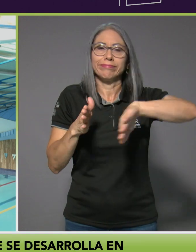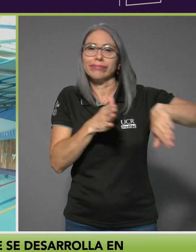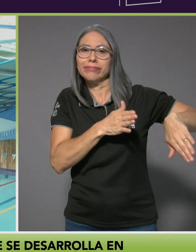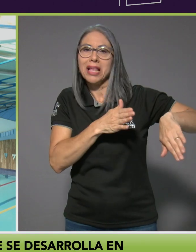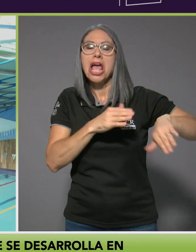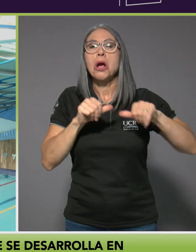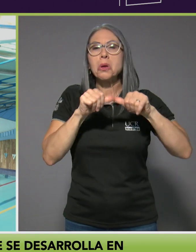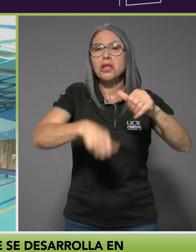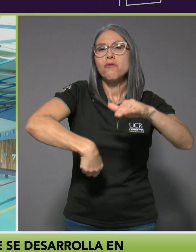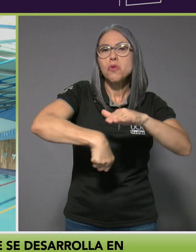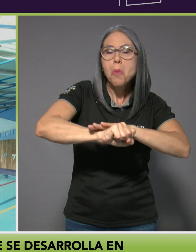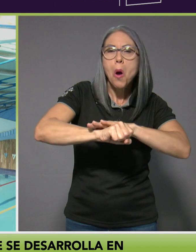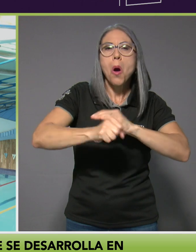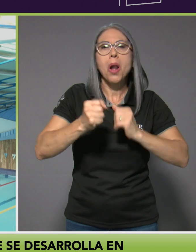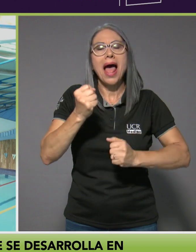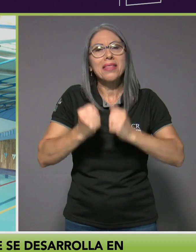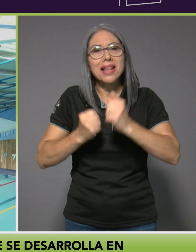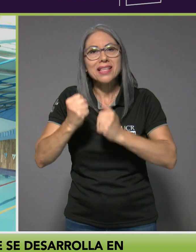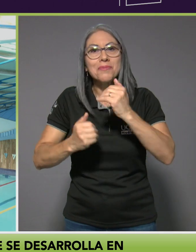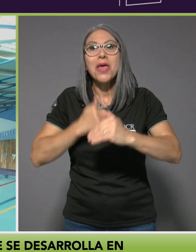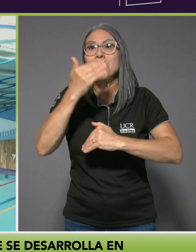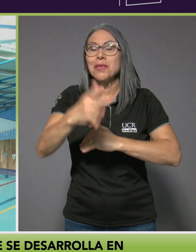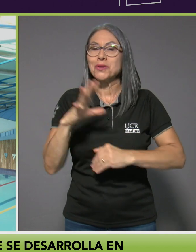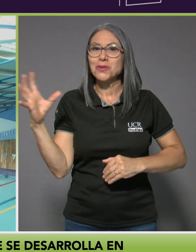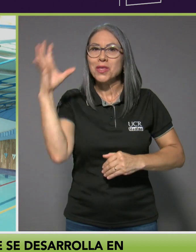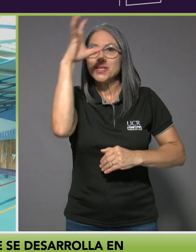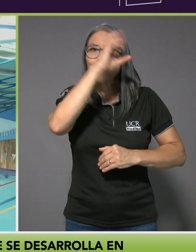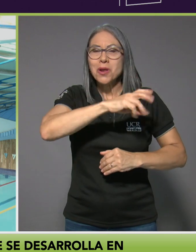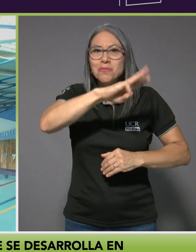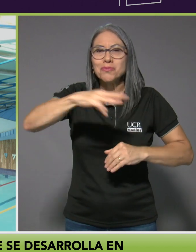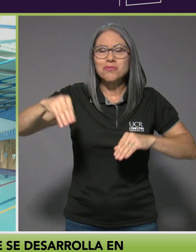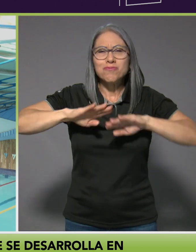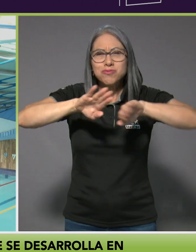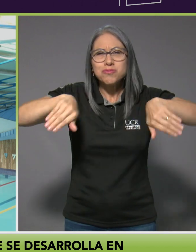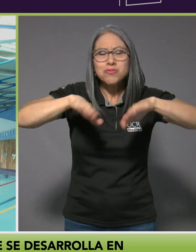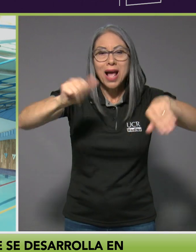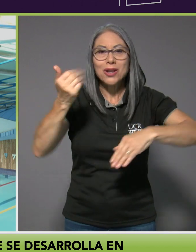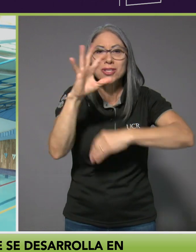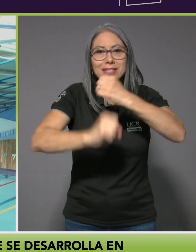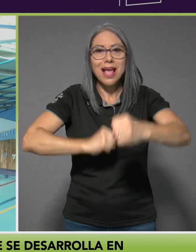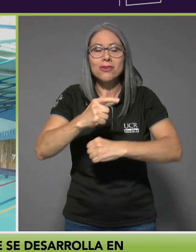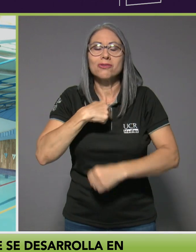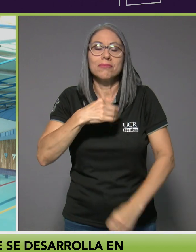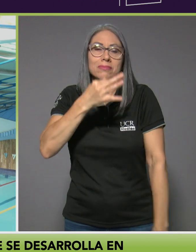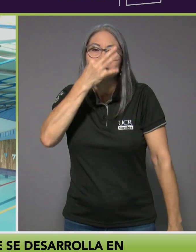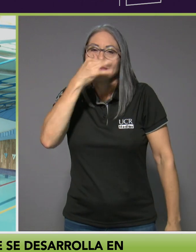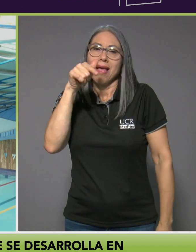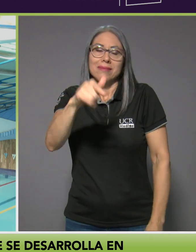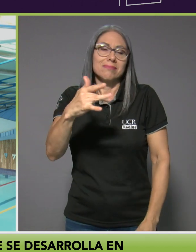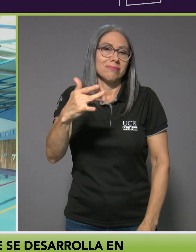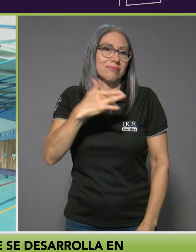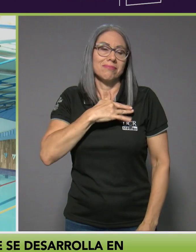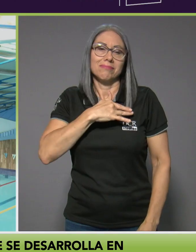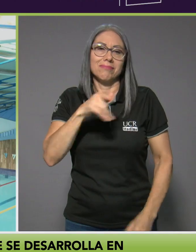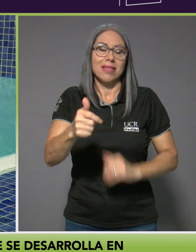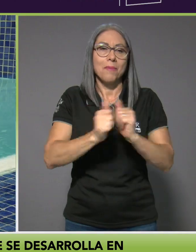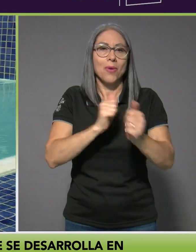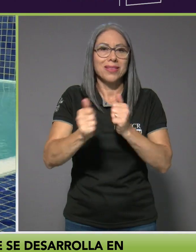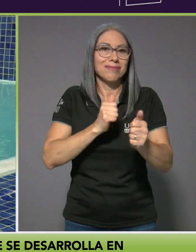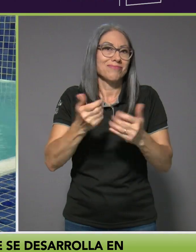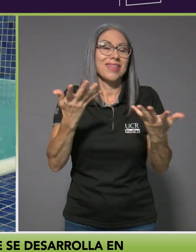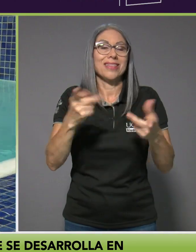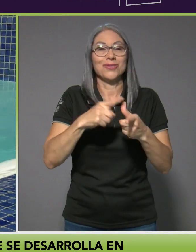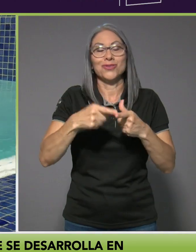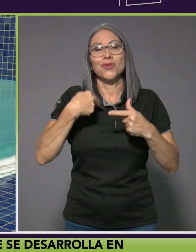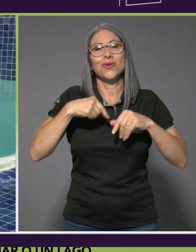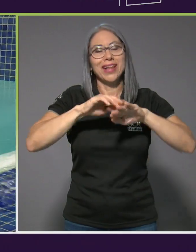atletismo y hasta el momento que descubrí las aguas abiertas. A los 15 años me enamoré del deporte y desde ahí estoy nadando a full con